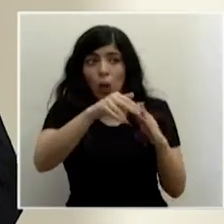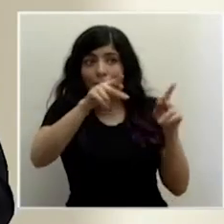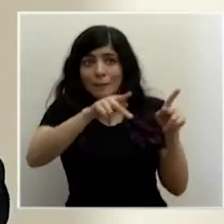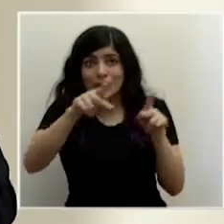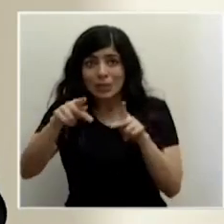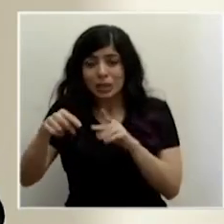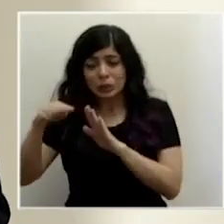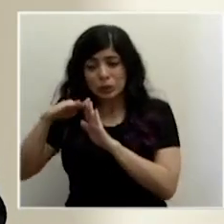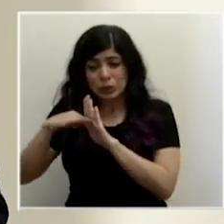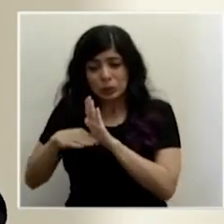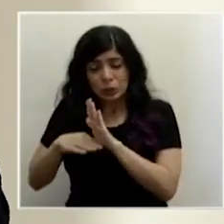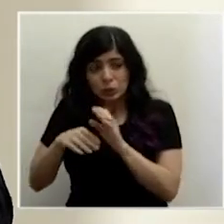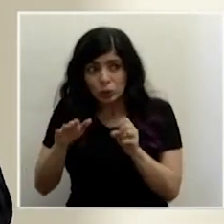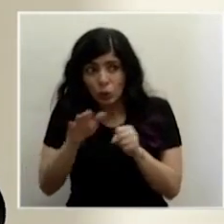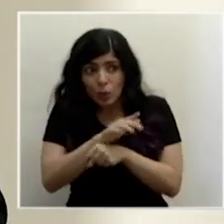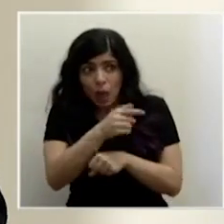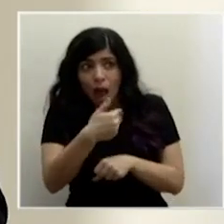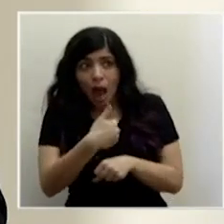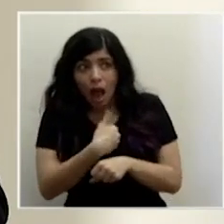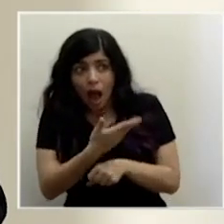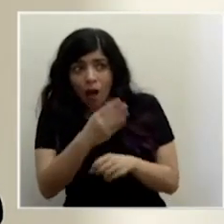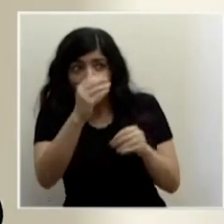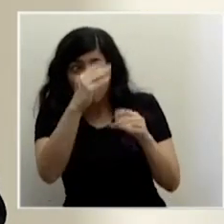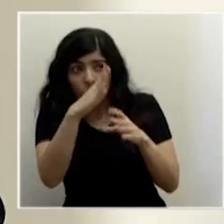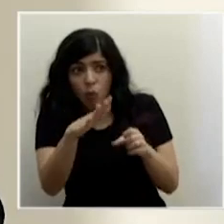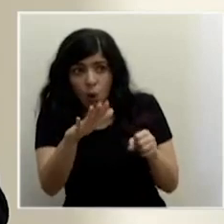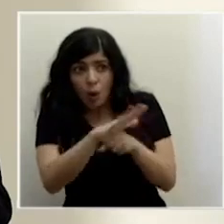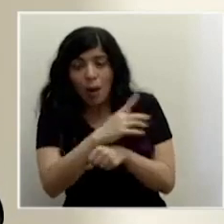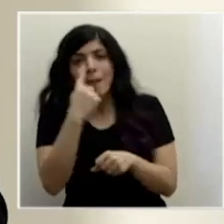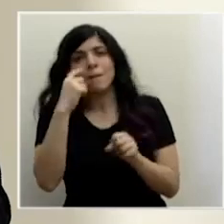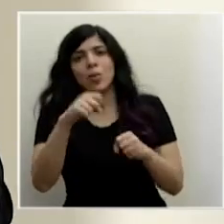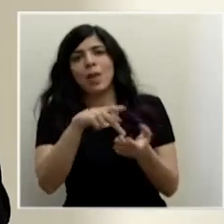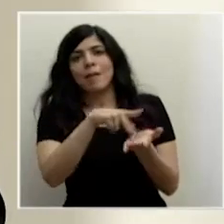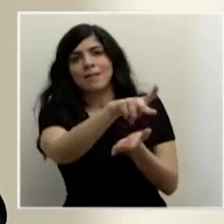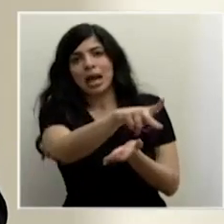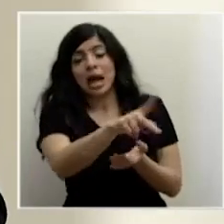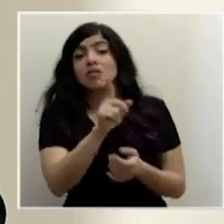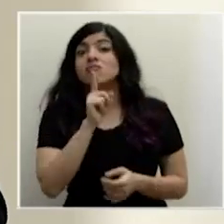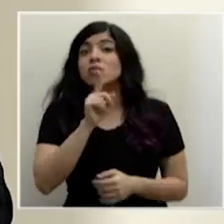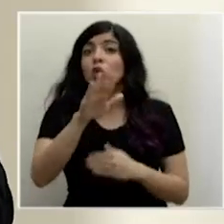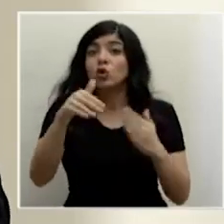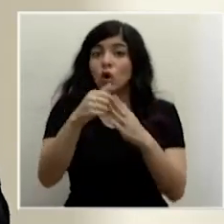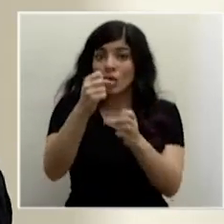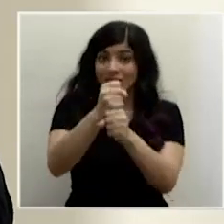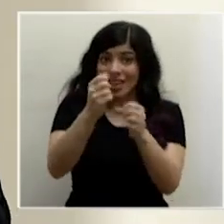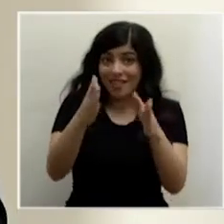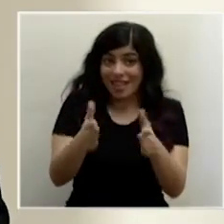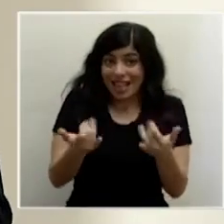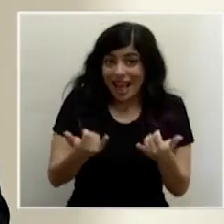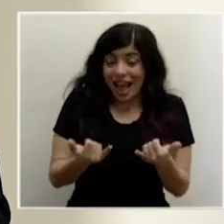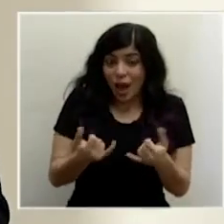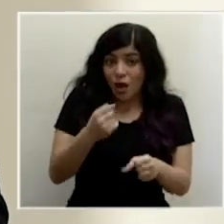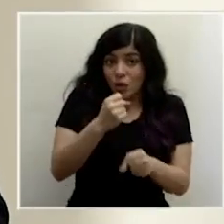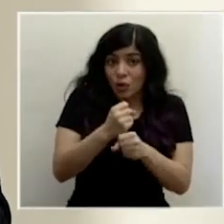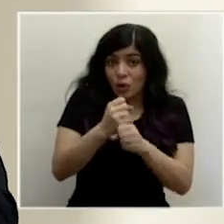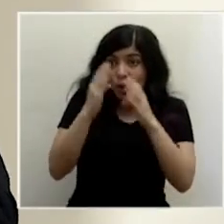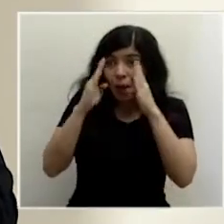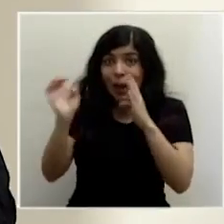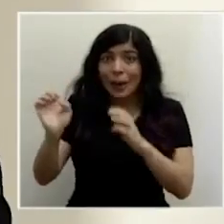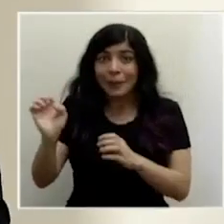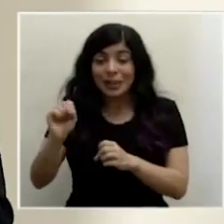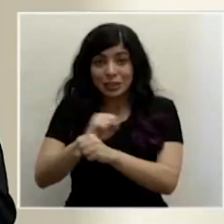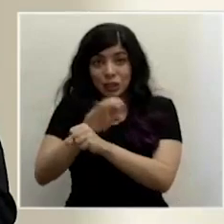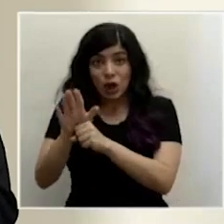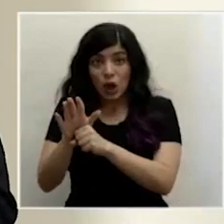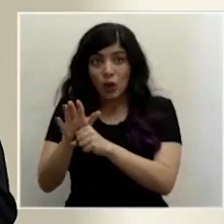todos los atestados y toda la información necesaria para hacer el pago. De hecho, todos los funcionarios que están atendiendo la emergencia COVID hemos hecho